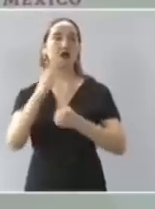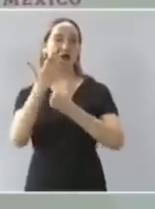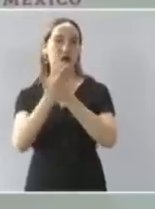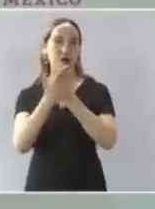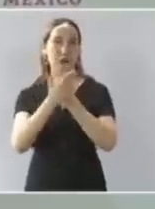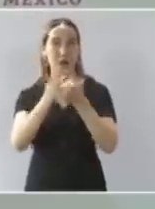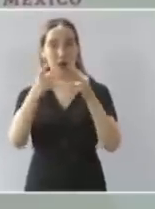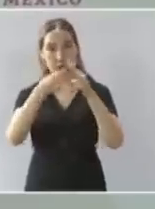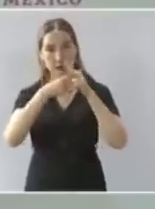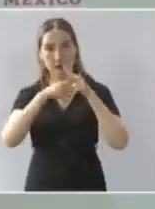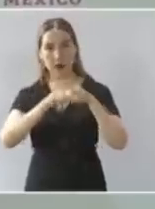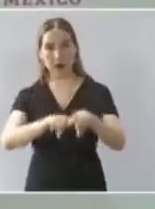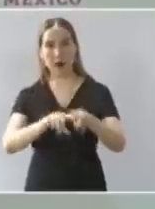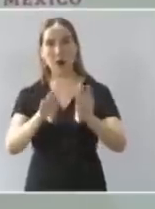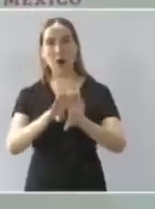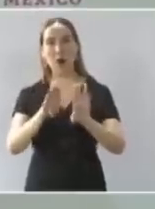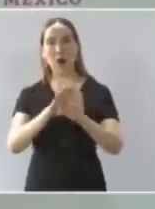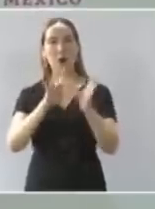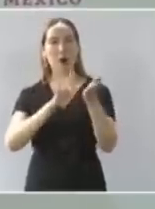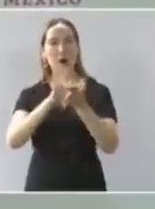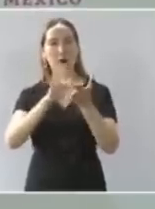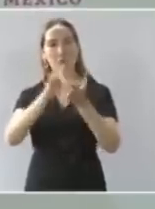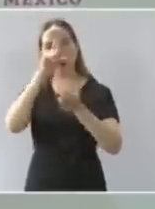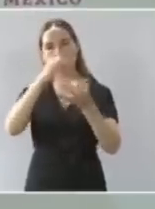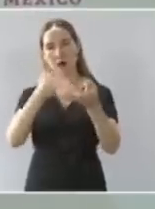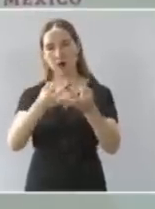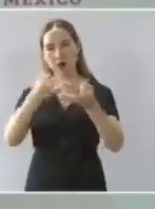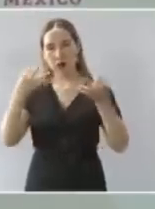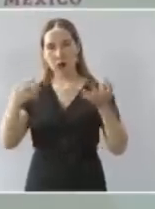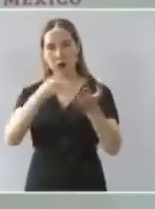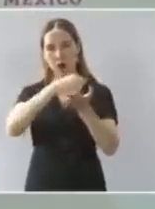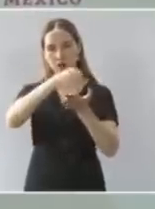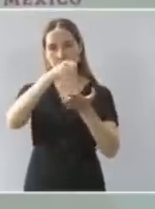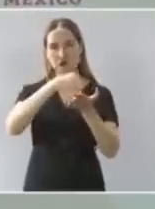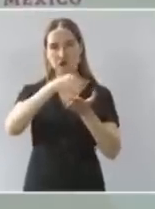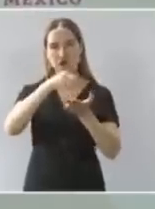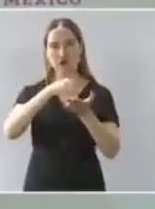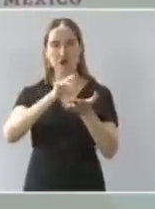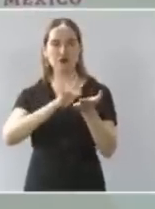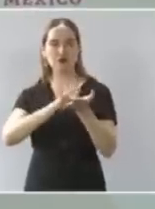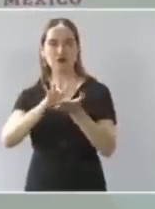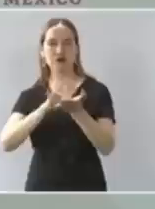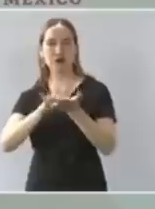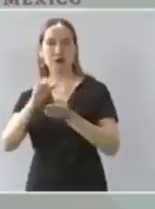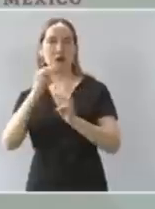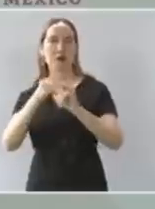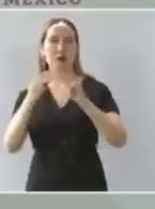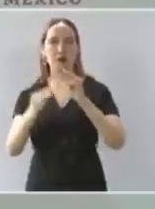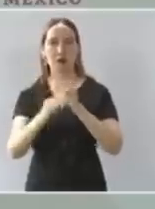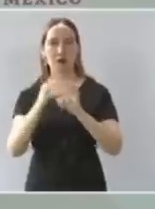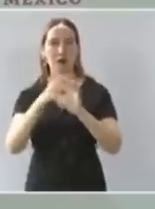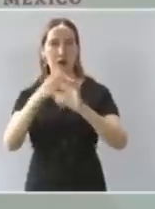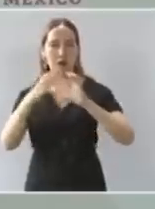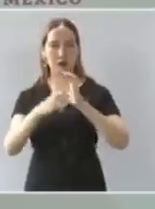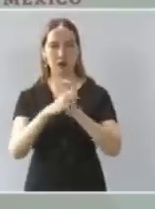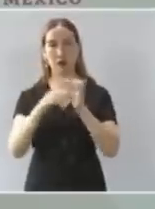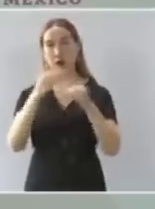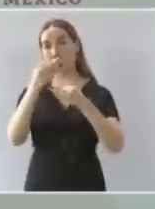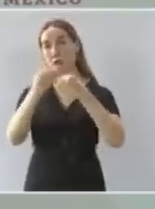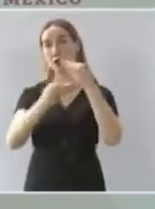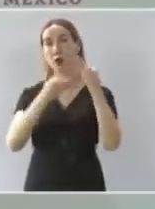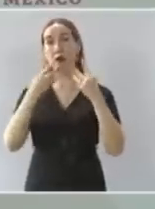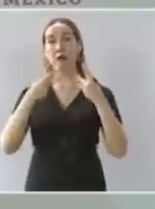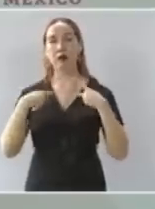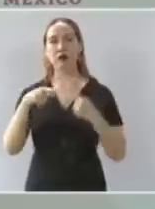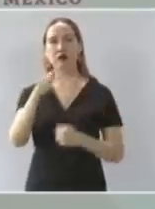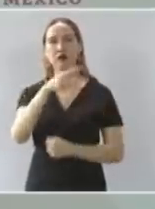fertilizante este año van a tener todos los productores pequeños medianos